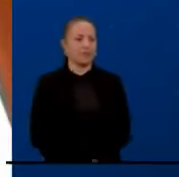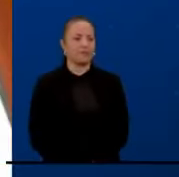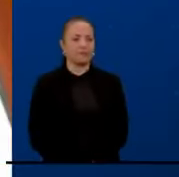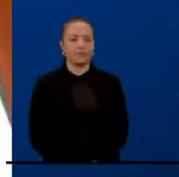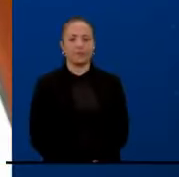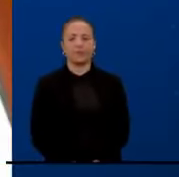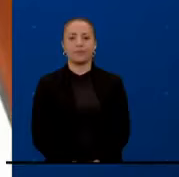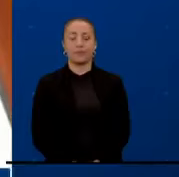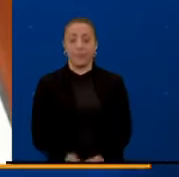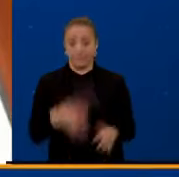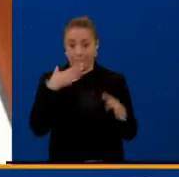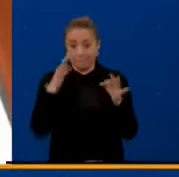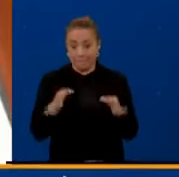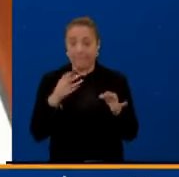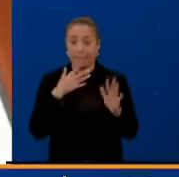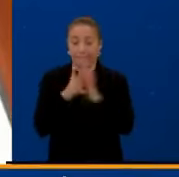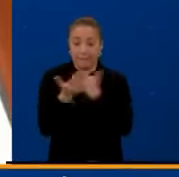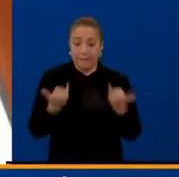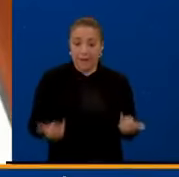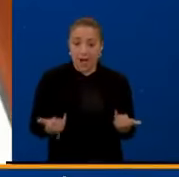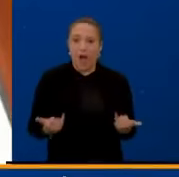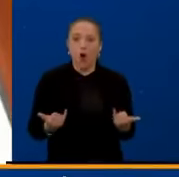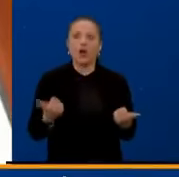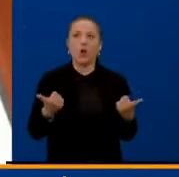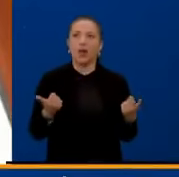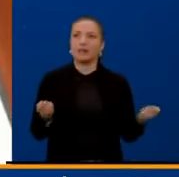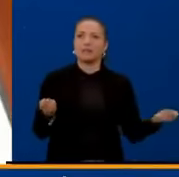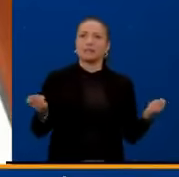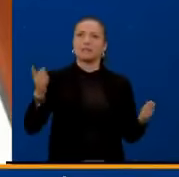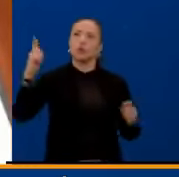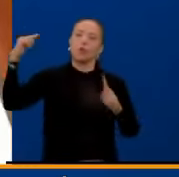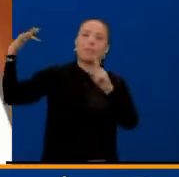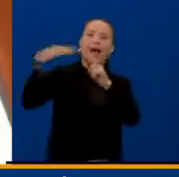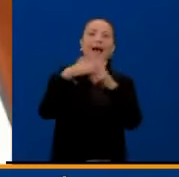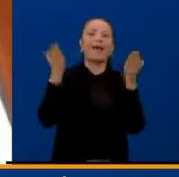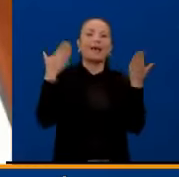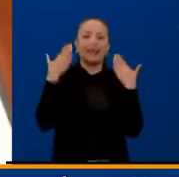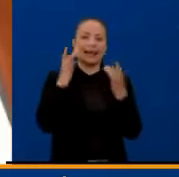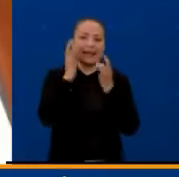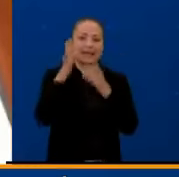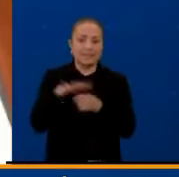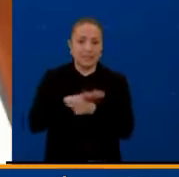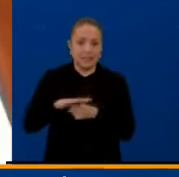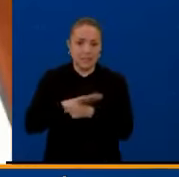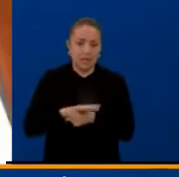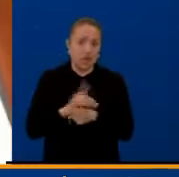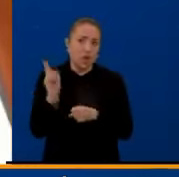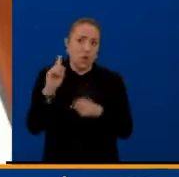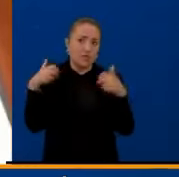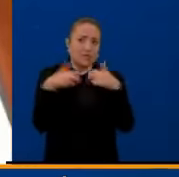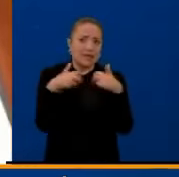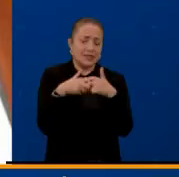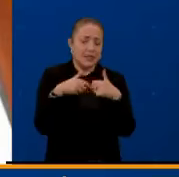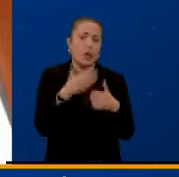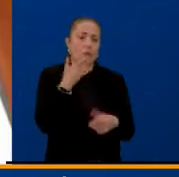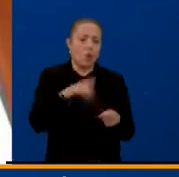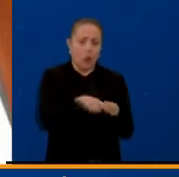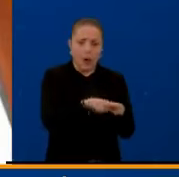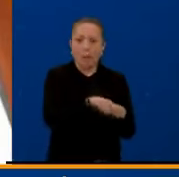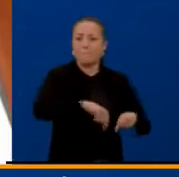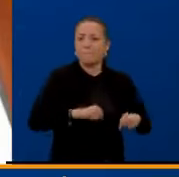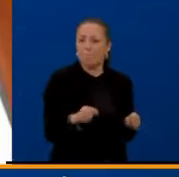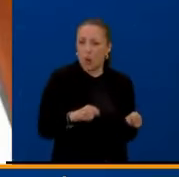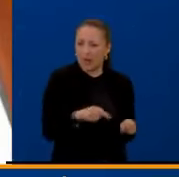Pues realmente lo que estamos enfrentando es la crisis climática, esto no tiene que ver necesariamente con energía, vemos la situación de Bogotá que tiene una